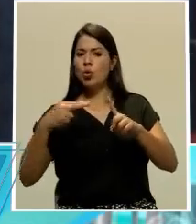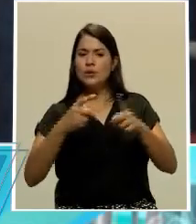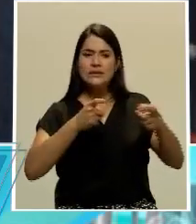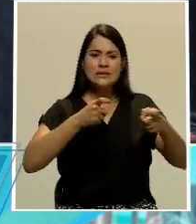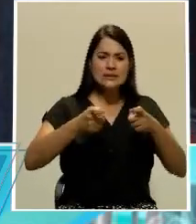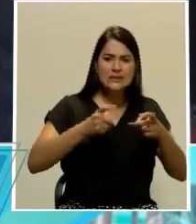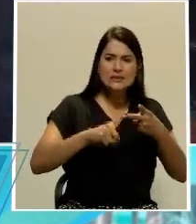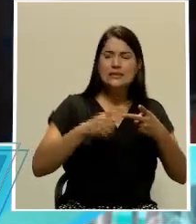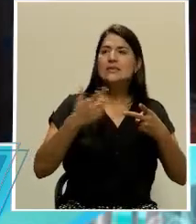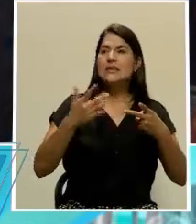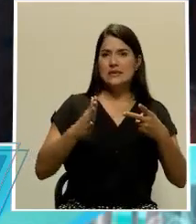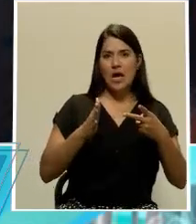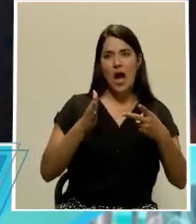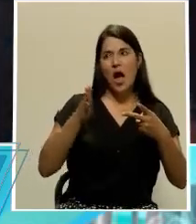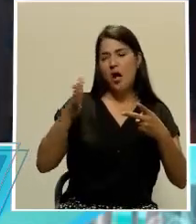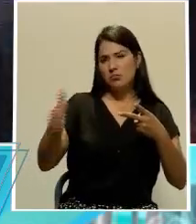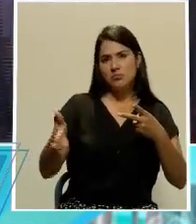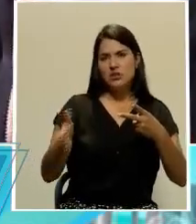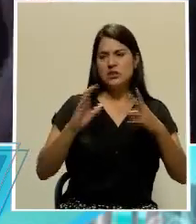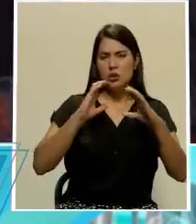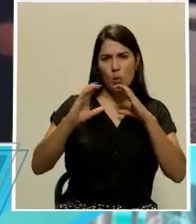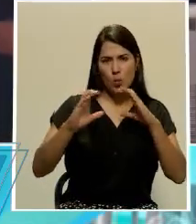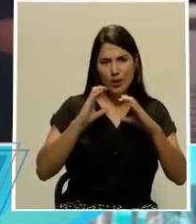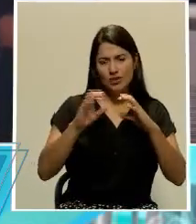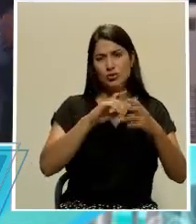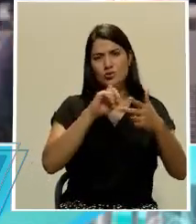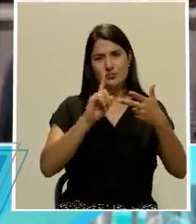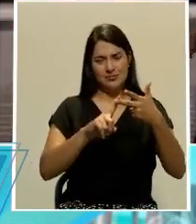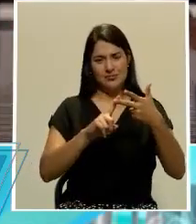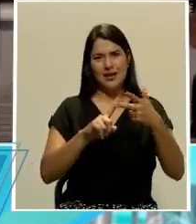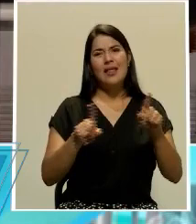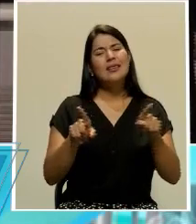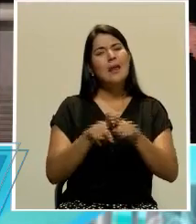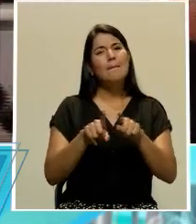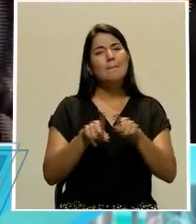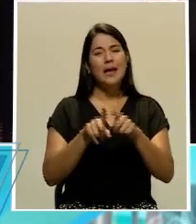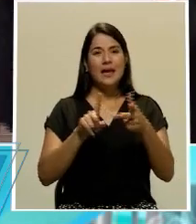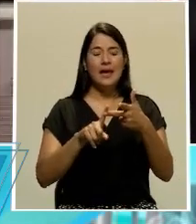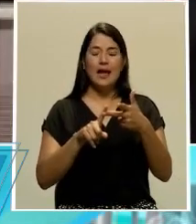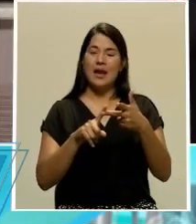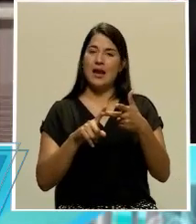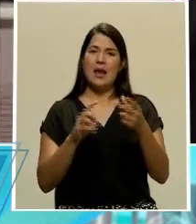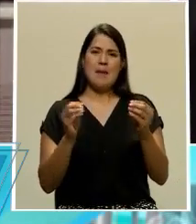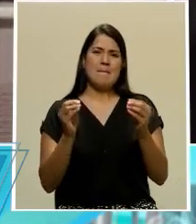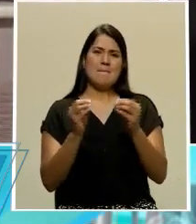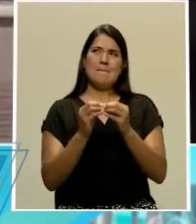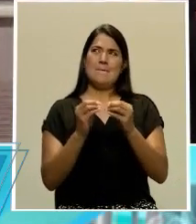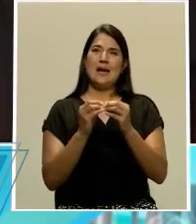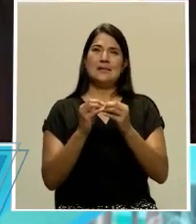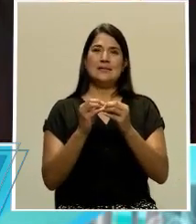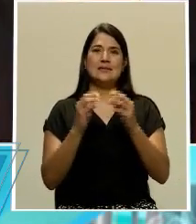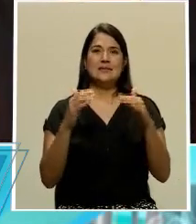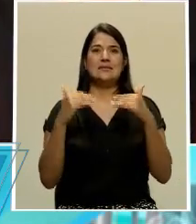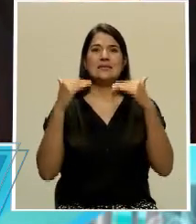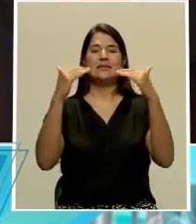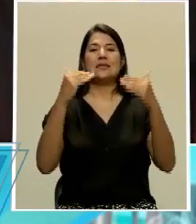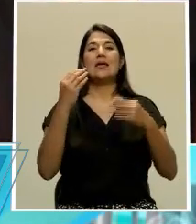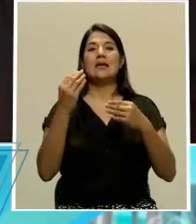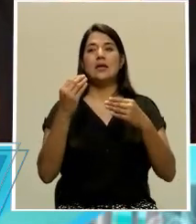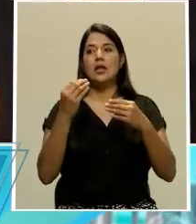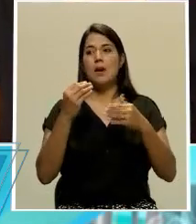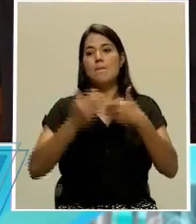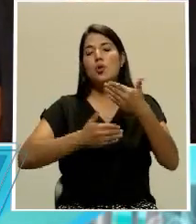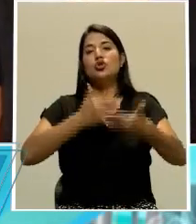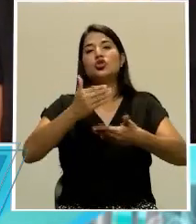la práctica, de la cotidiana y la comunicación, y en el otro, la parte, digamos, del mayor nivel de ocupación de lo que tiene que hacerse.